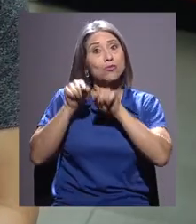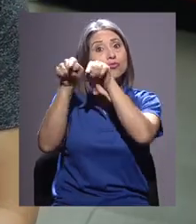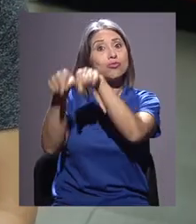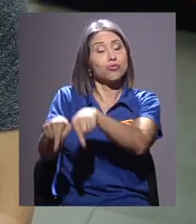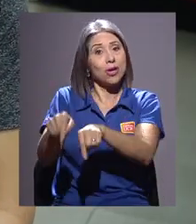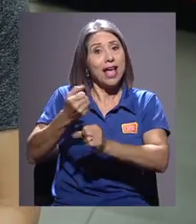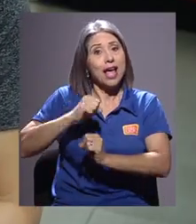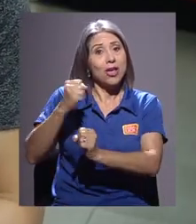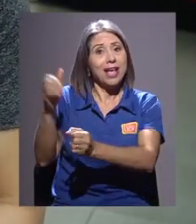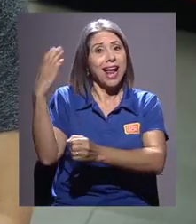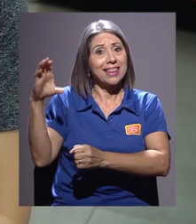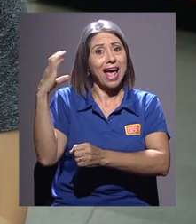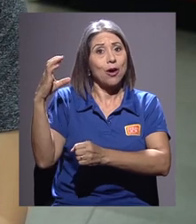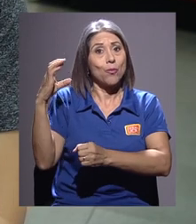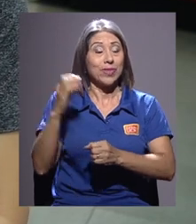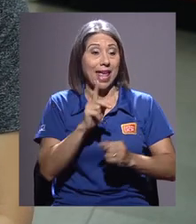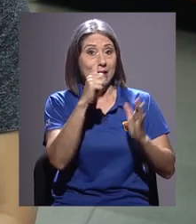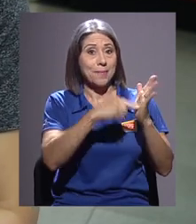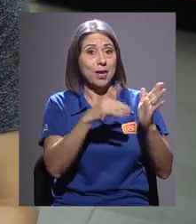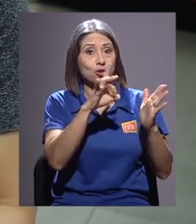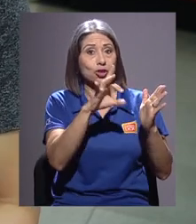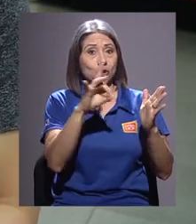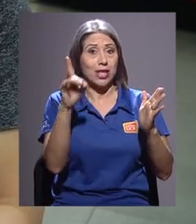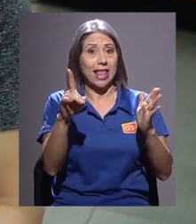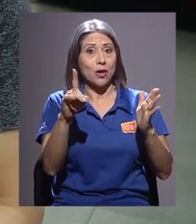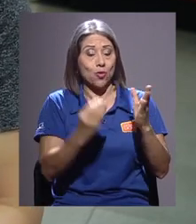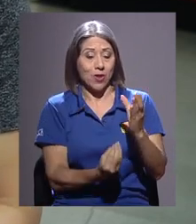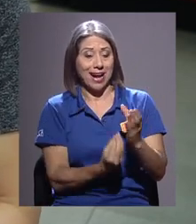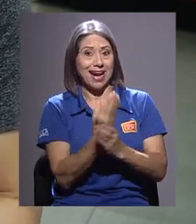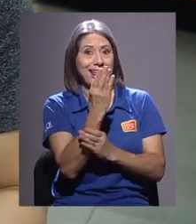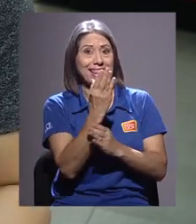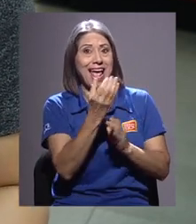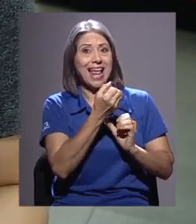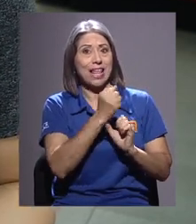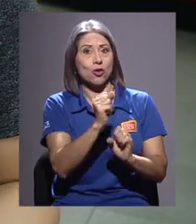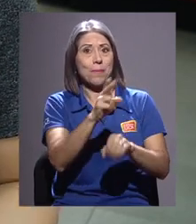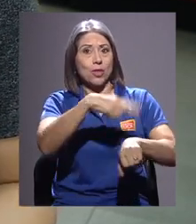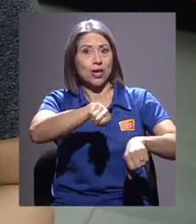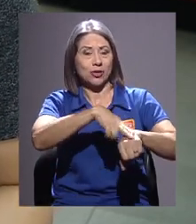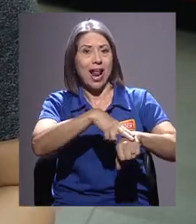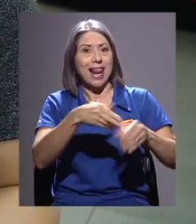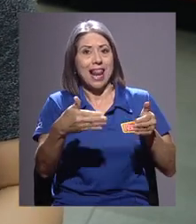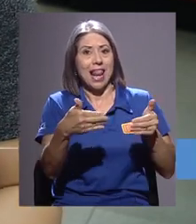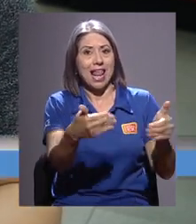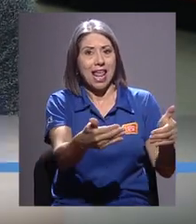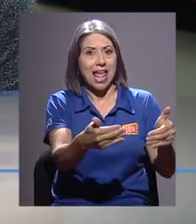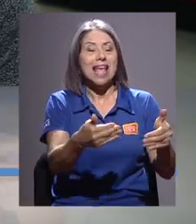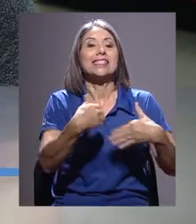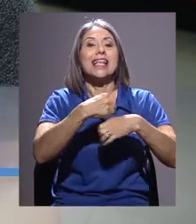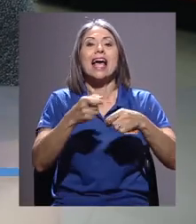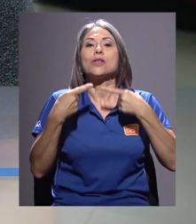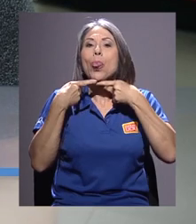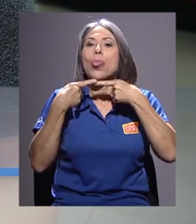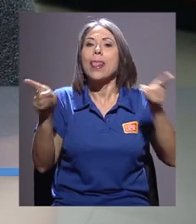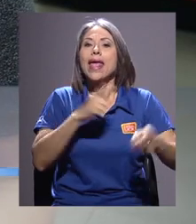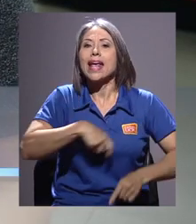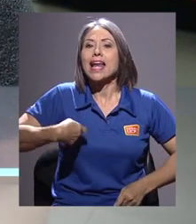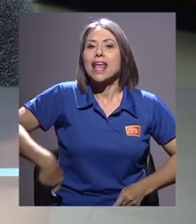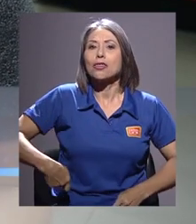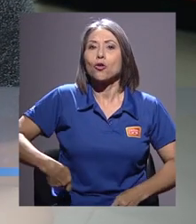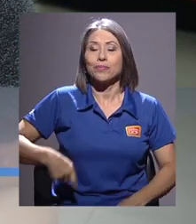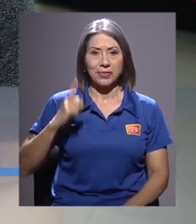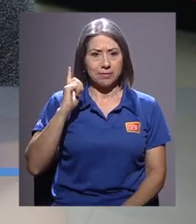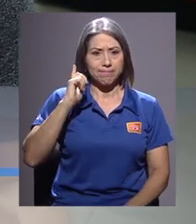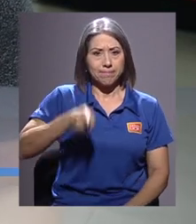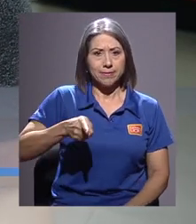Cuando se crea el Archivo Nacional en 1881, se hace un decreto presidencial en el cual se establece, o sea, la orden a